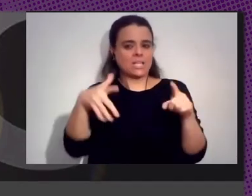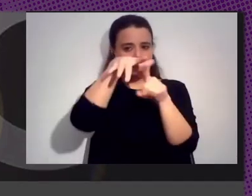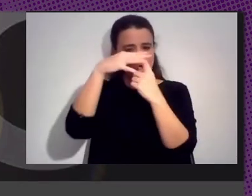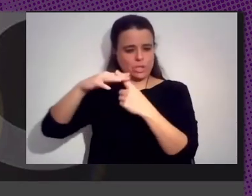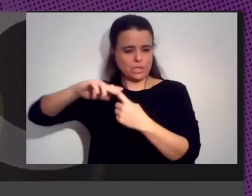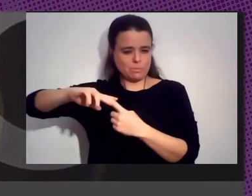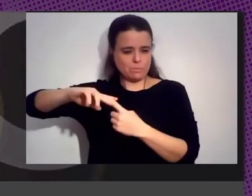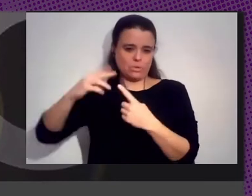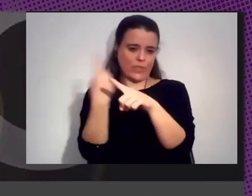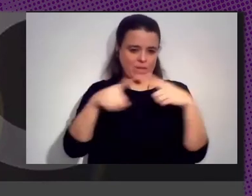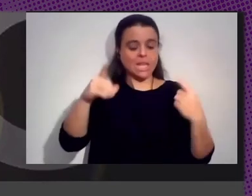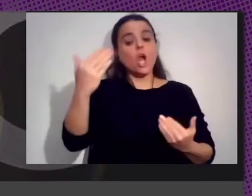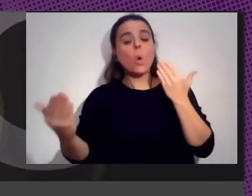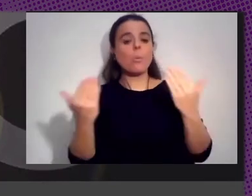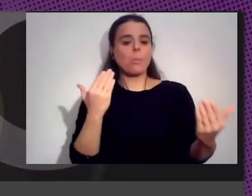Colonialismo De Datos